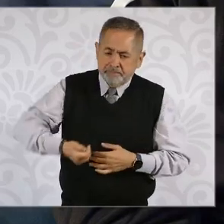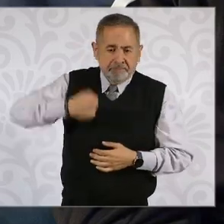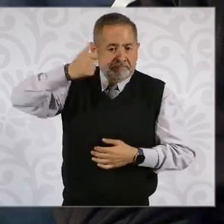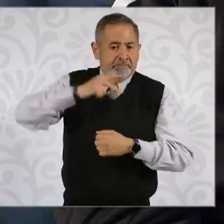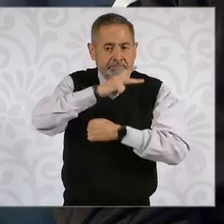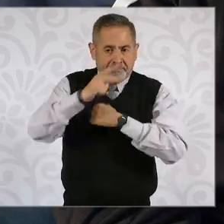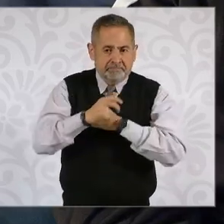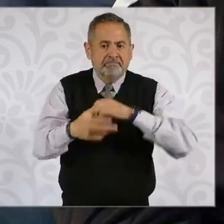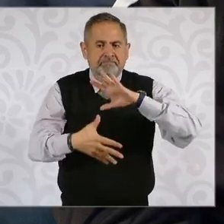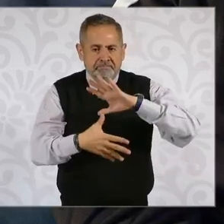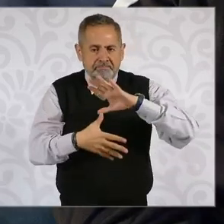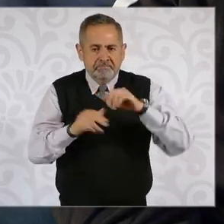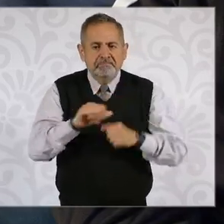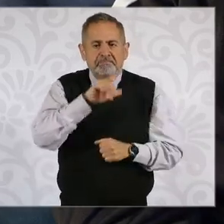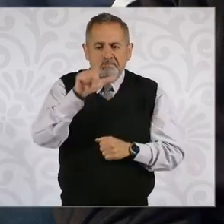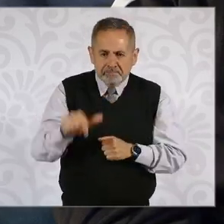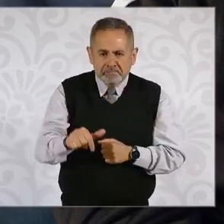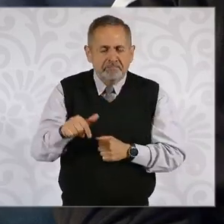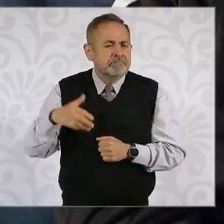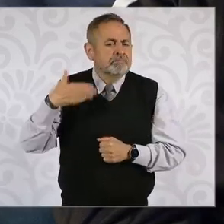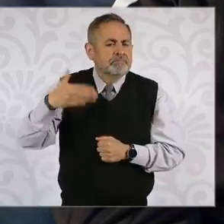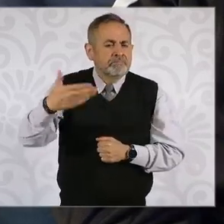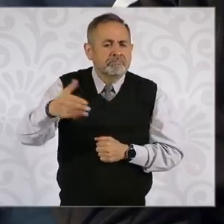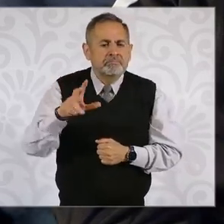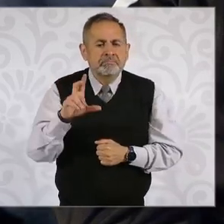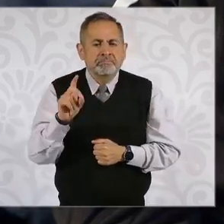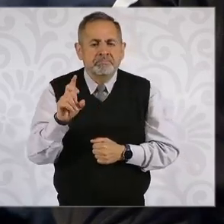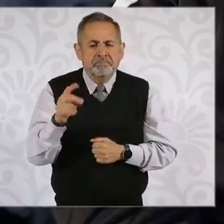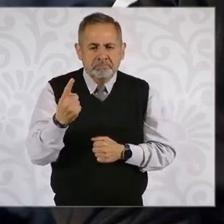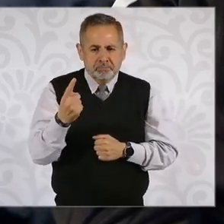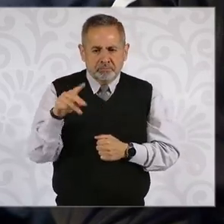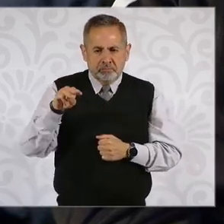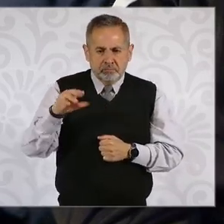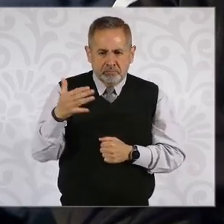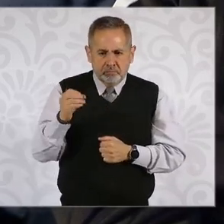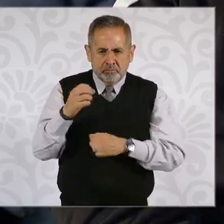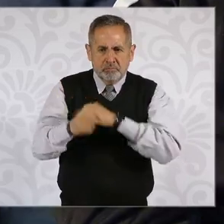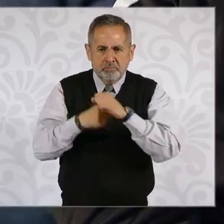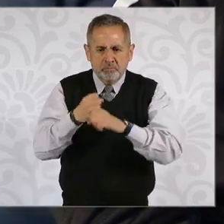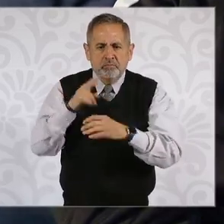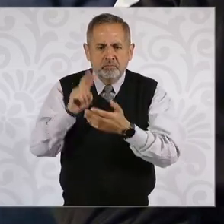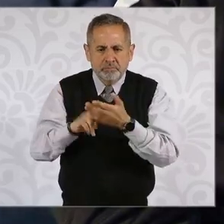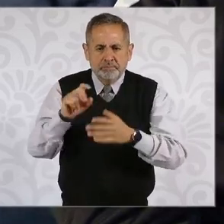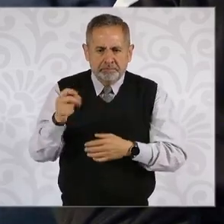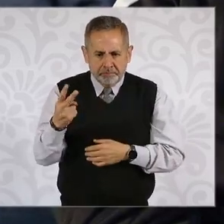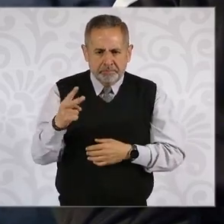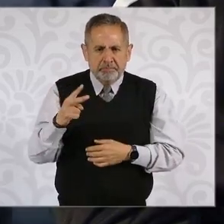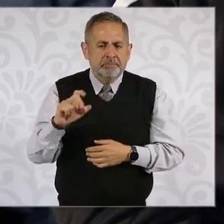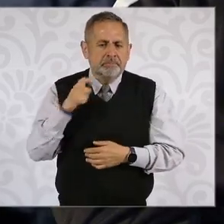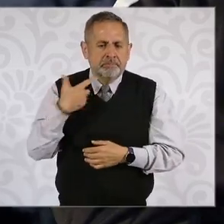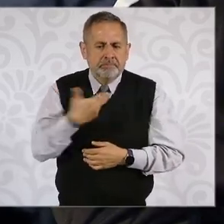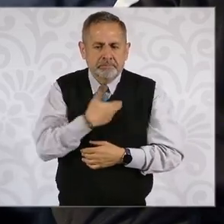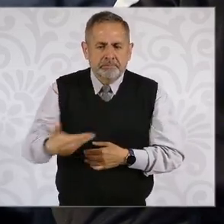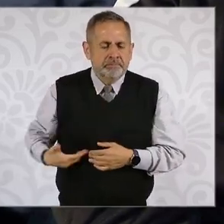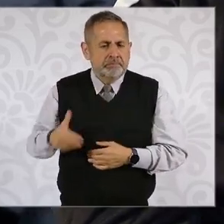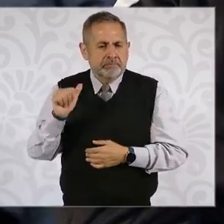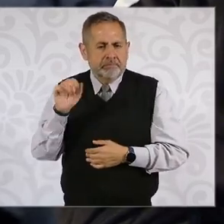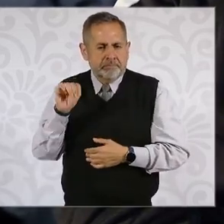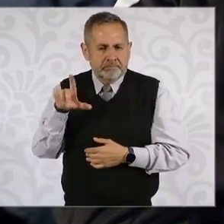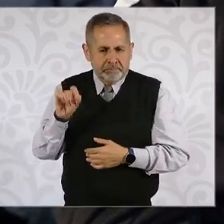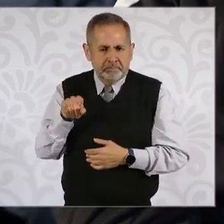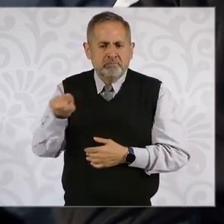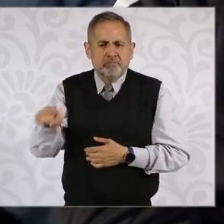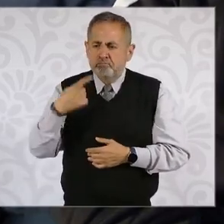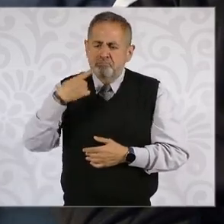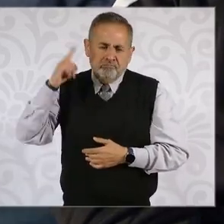Américas. Después, en el 31 de mayo del 2022, el expresidente Andrés Manuel López Obrador,